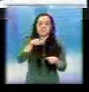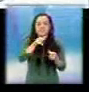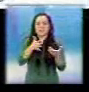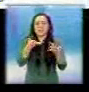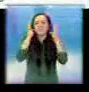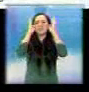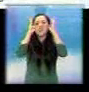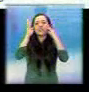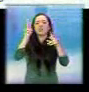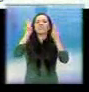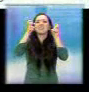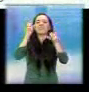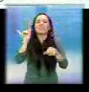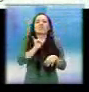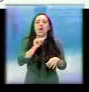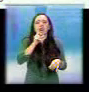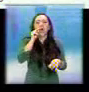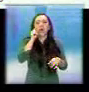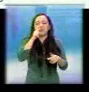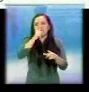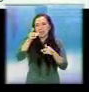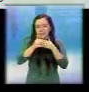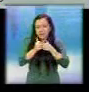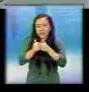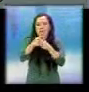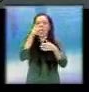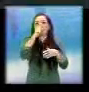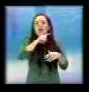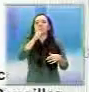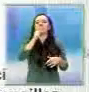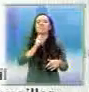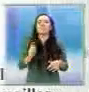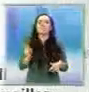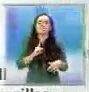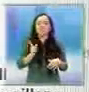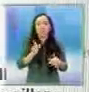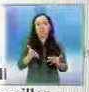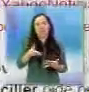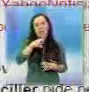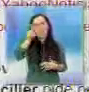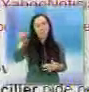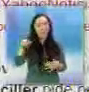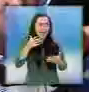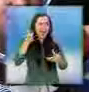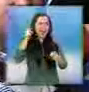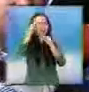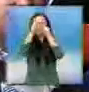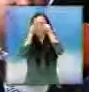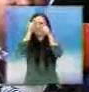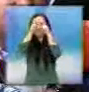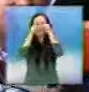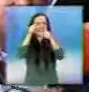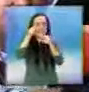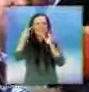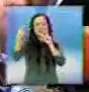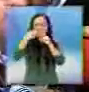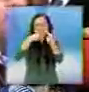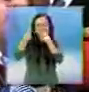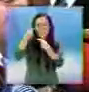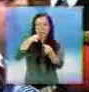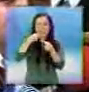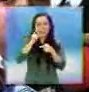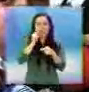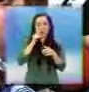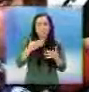pendejos. A sus detractores. En segundo esto de la red social. Se volvió un polvorín. Me molesté muchísimo.